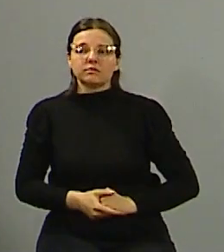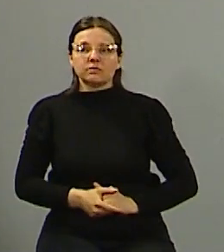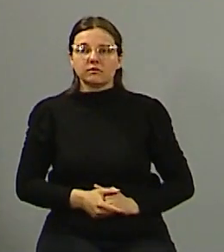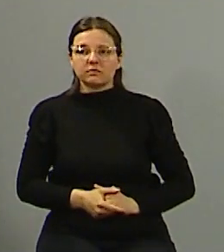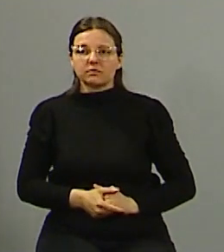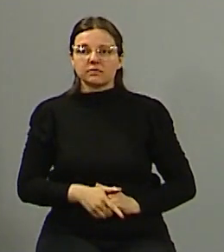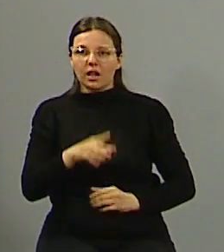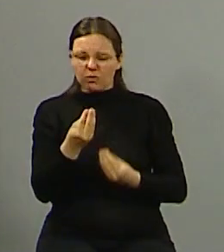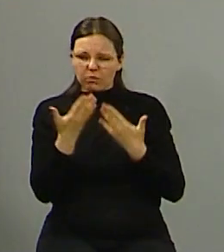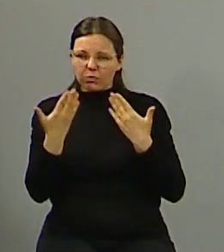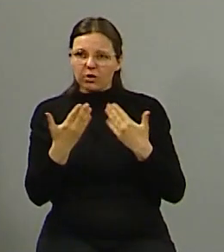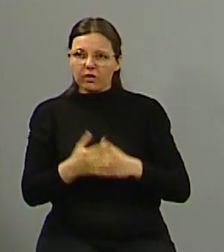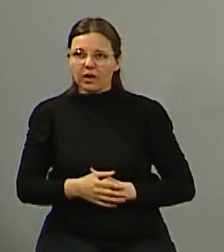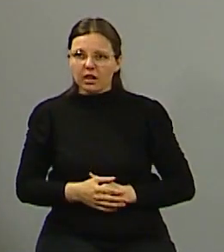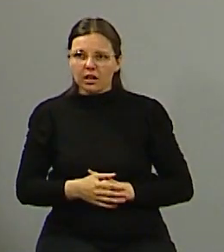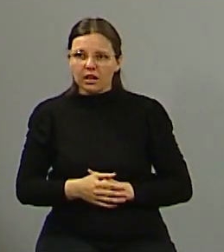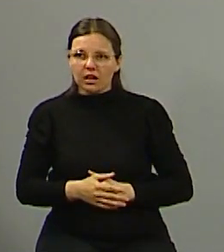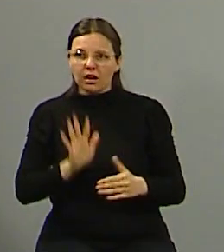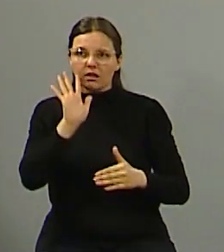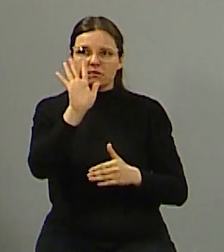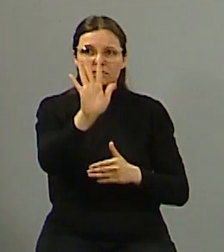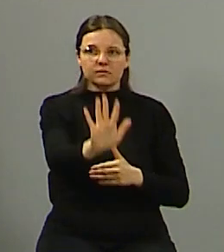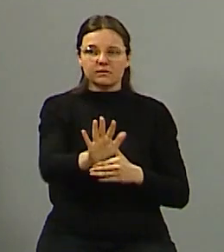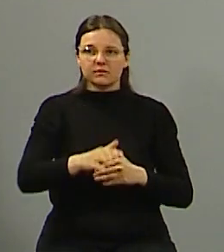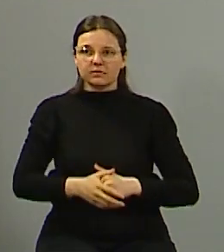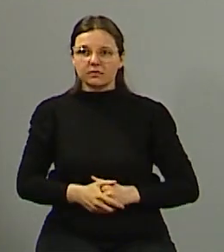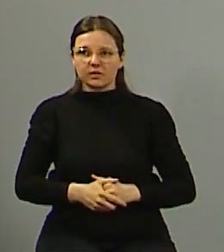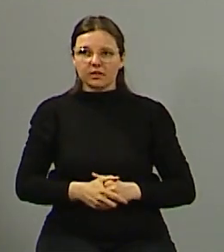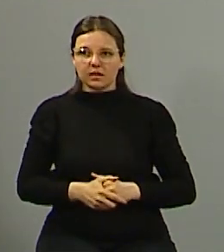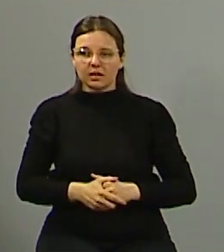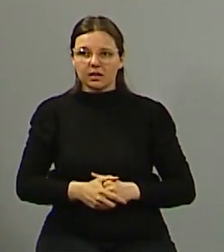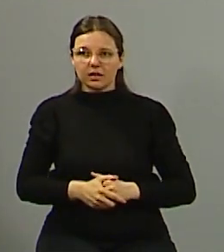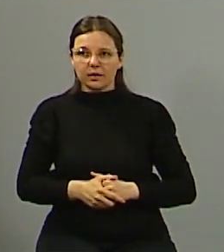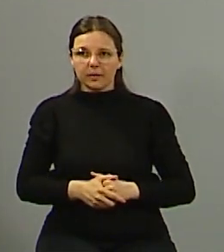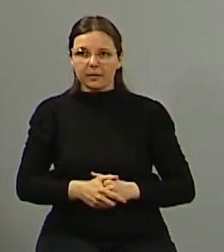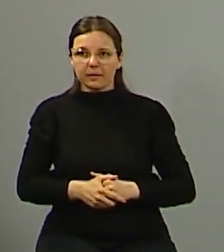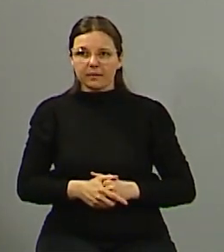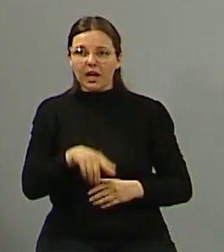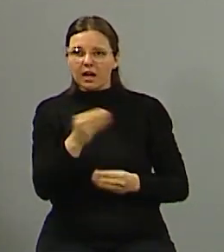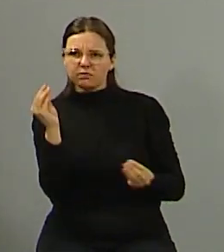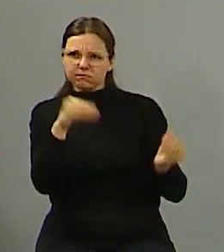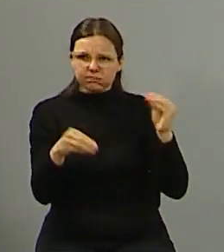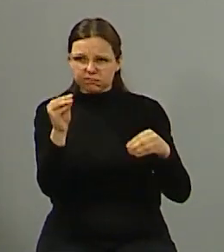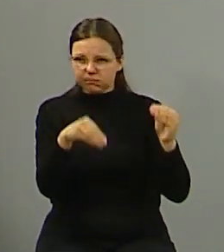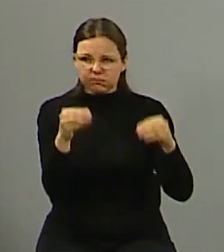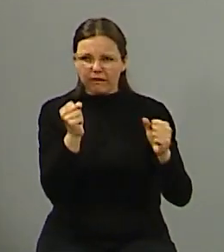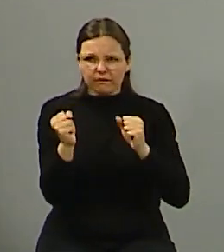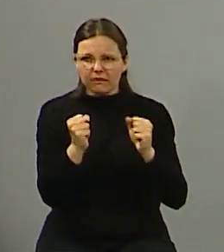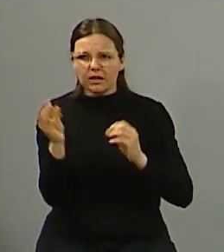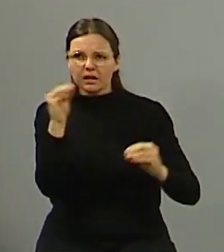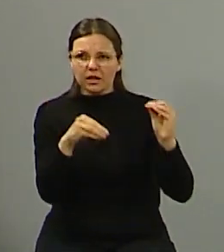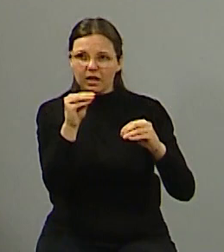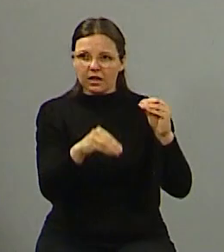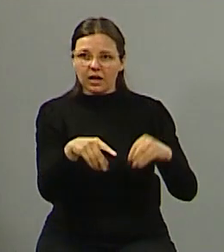sumamente potencial digamos por su logística por su conectividad hay que sumarle frío a ese lugar para poder generar